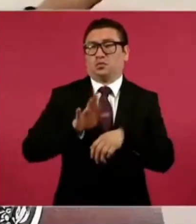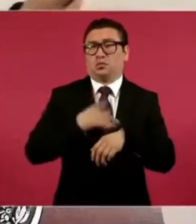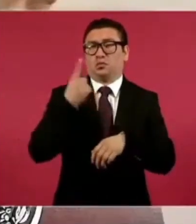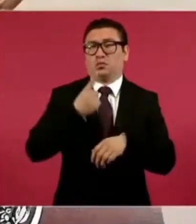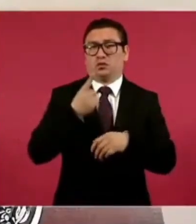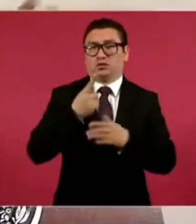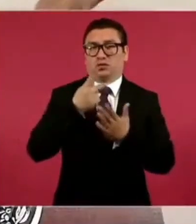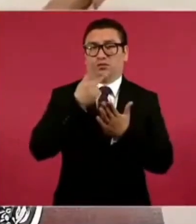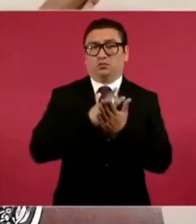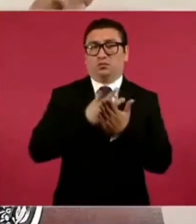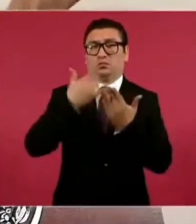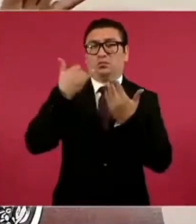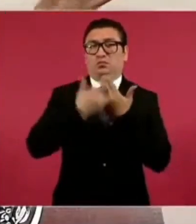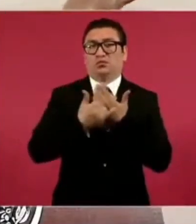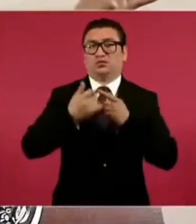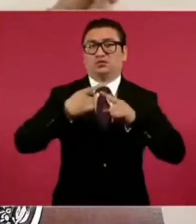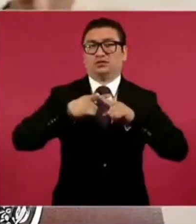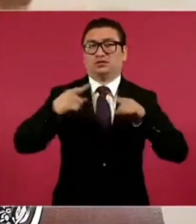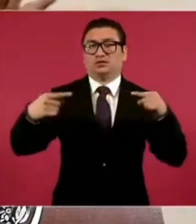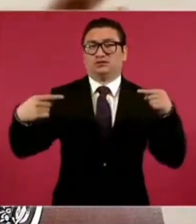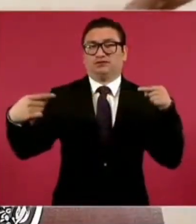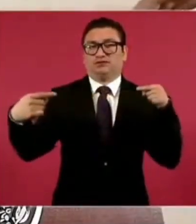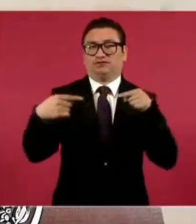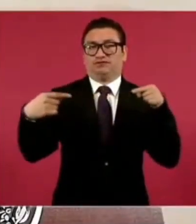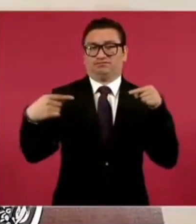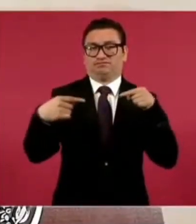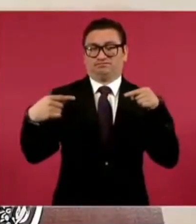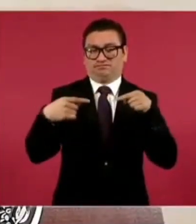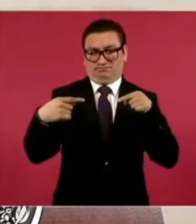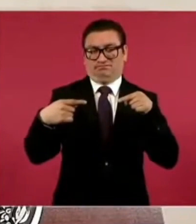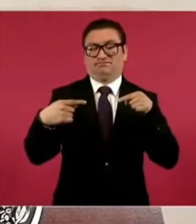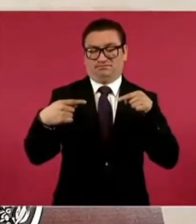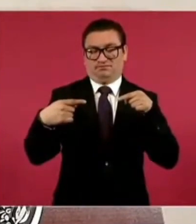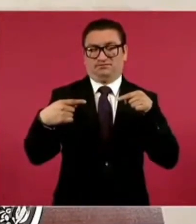proyectos distintos, contrapuestos de nación.